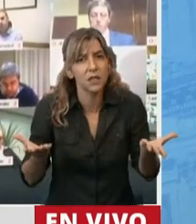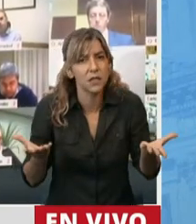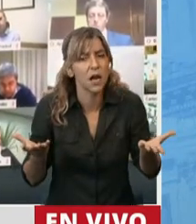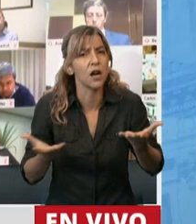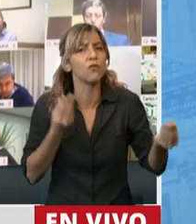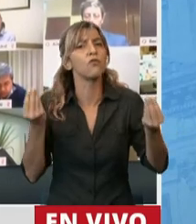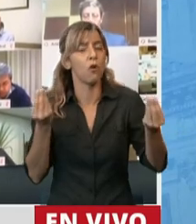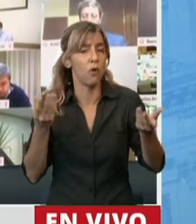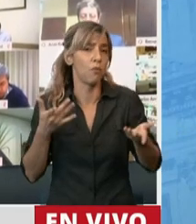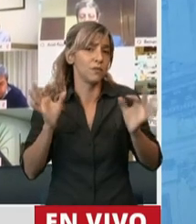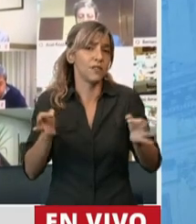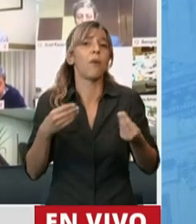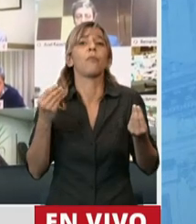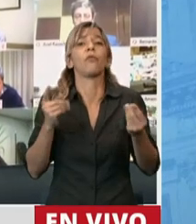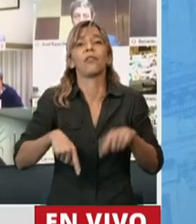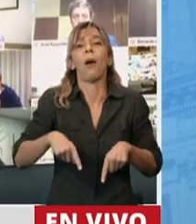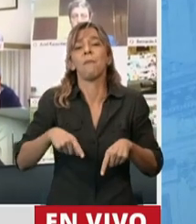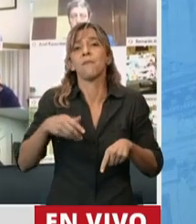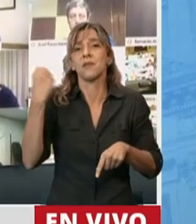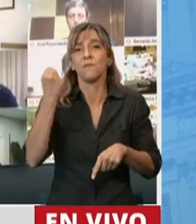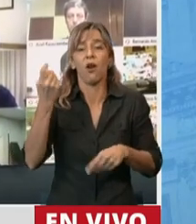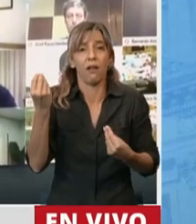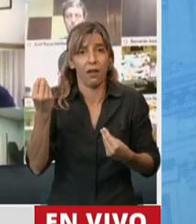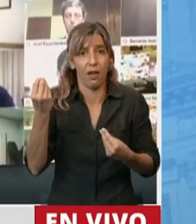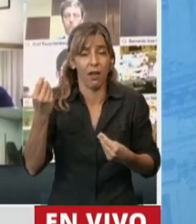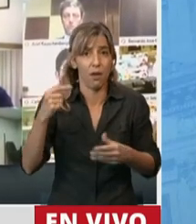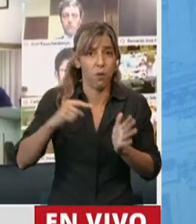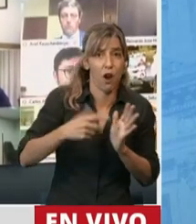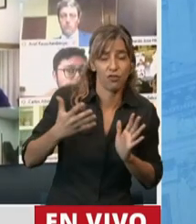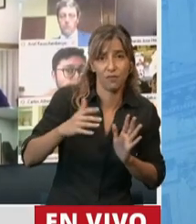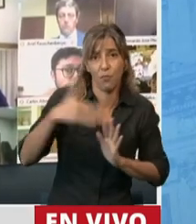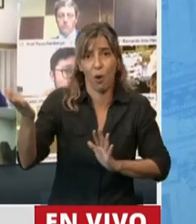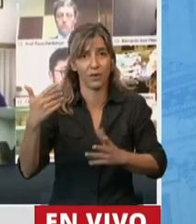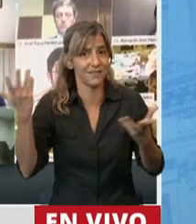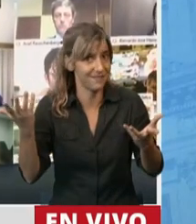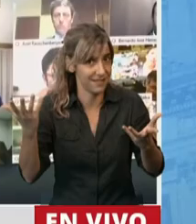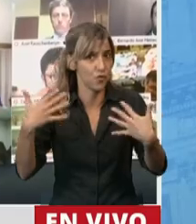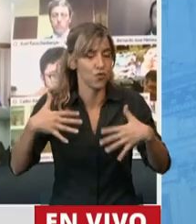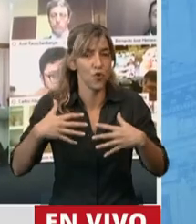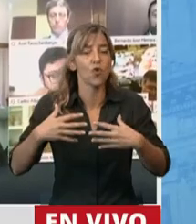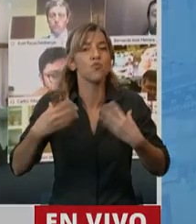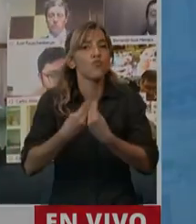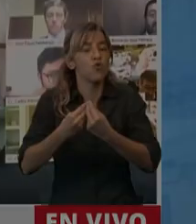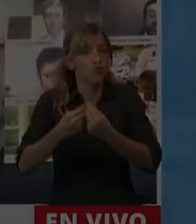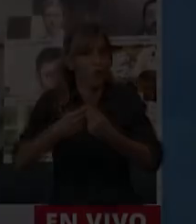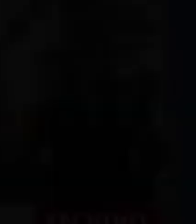inmensa mayoría de los casos. Esto era todo, señor Presidente. Gracias por el tiempo. Gracias, diputado.